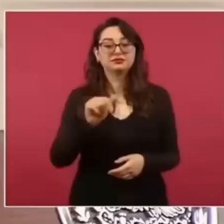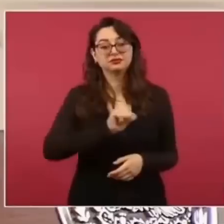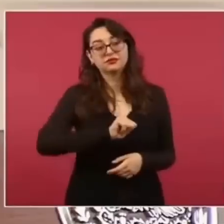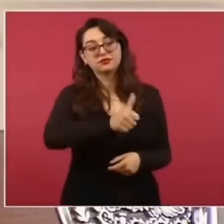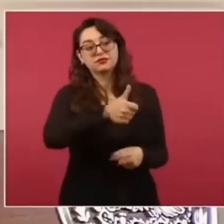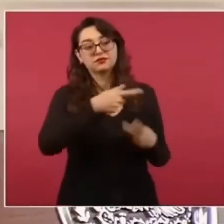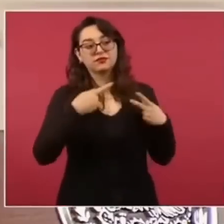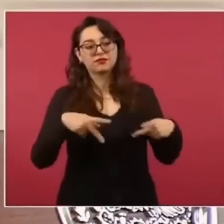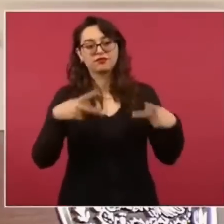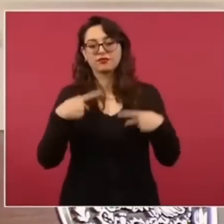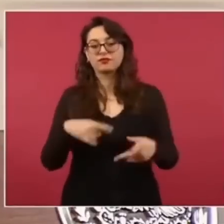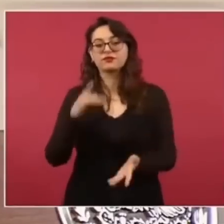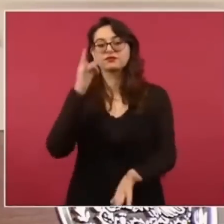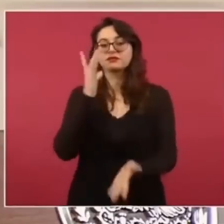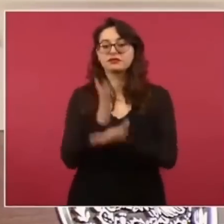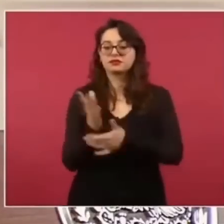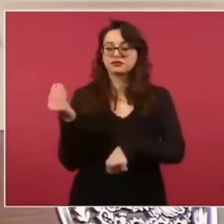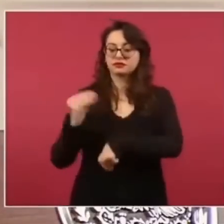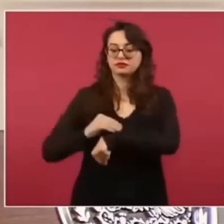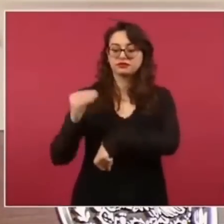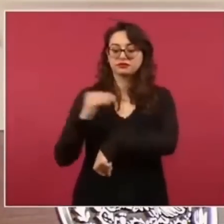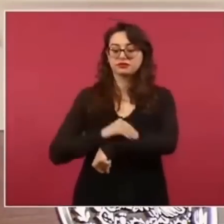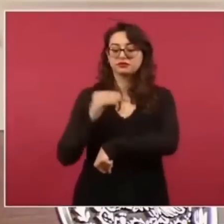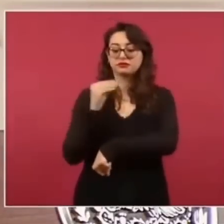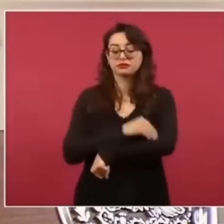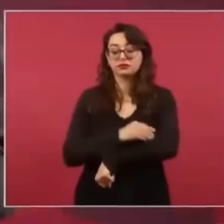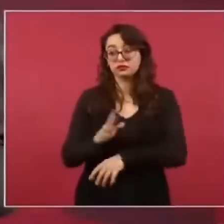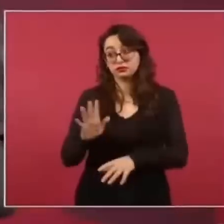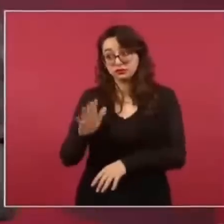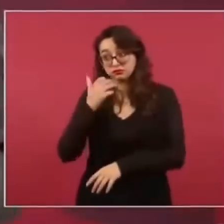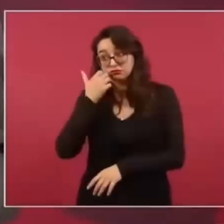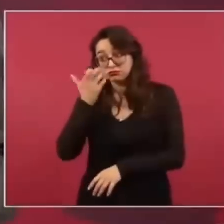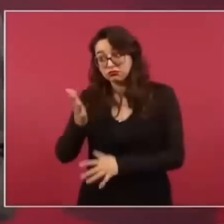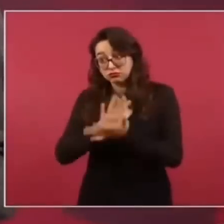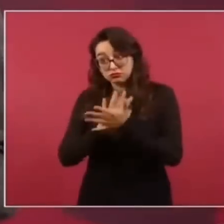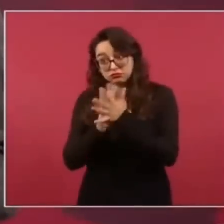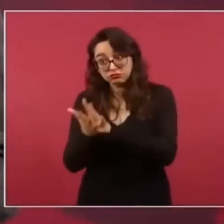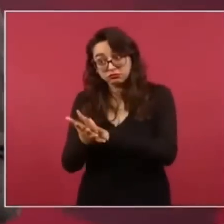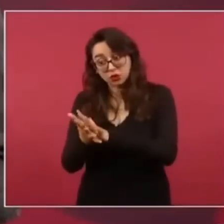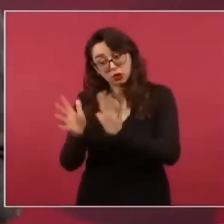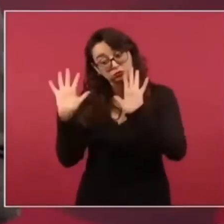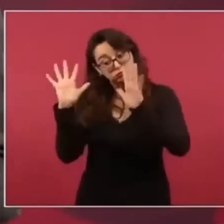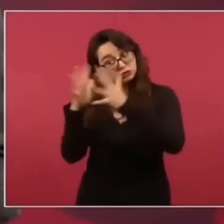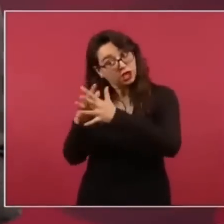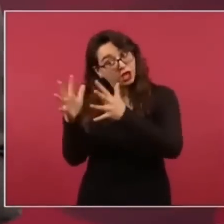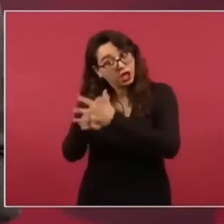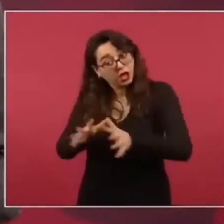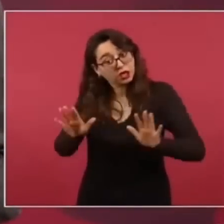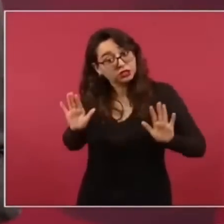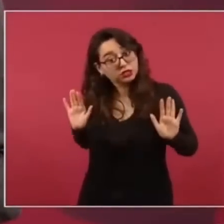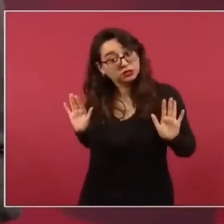para seguir medrando, administrando el dolor de la gente.